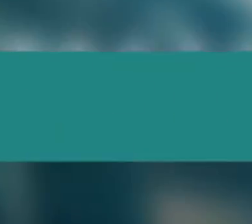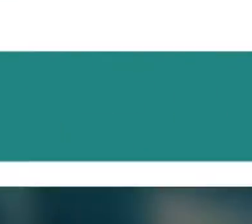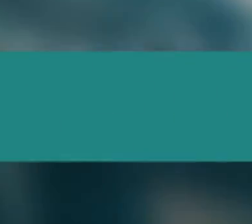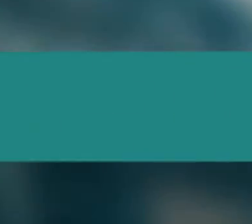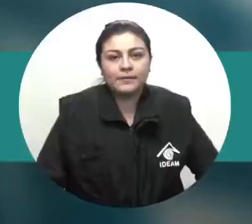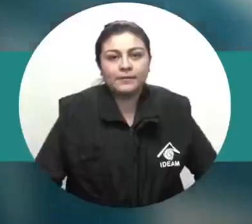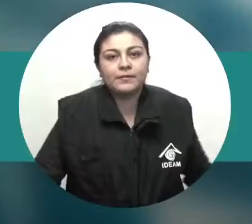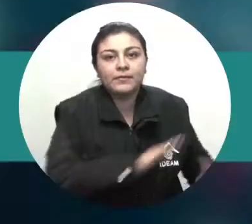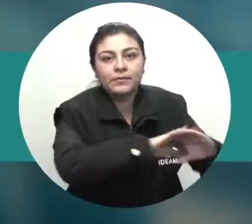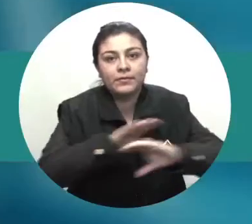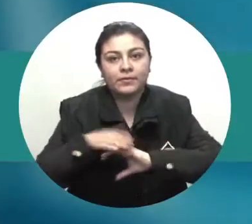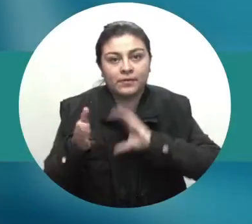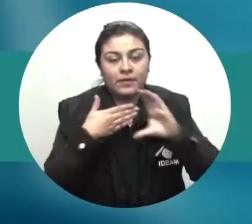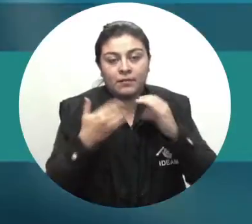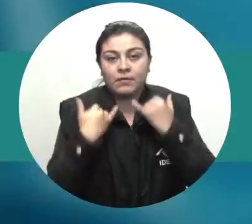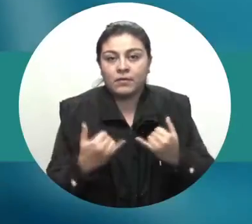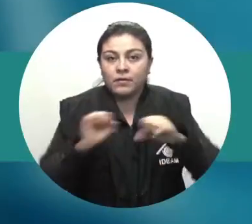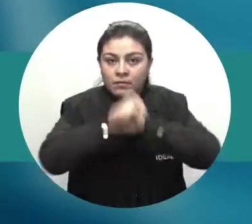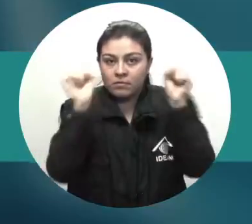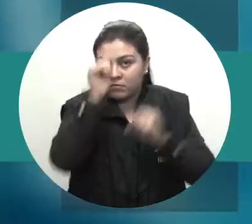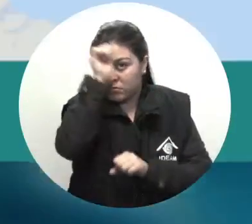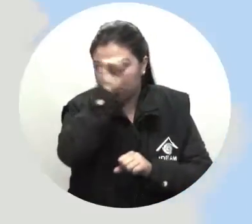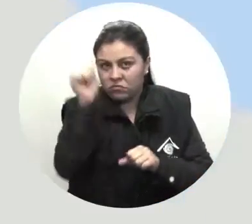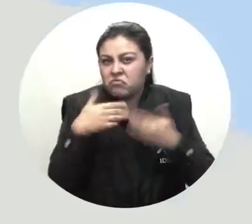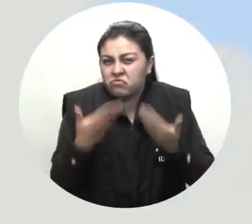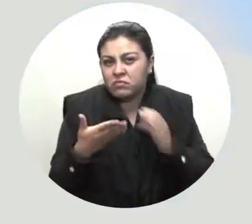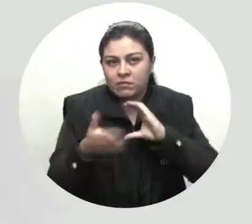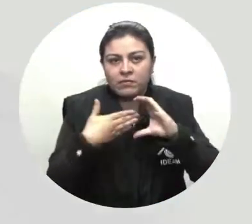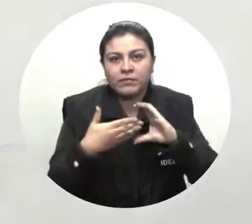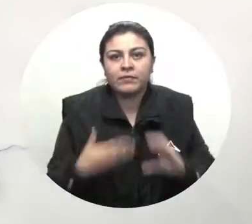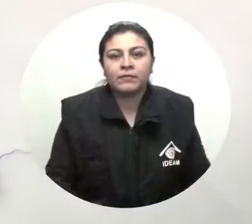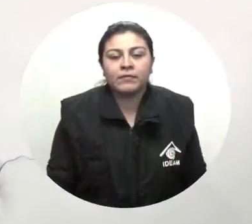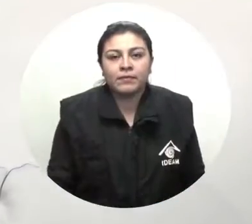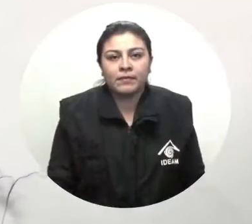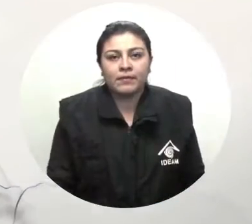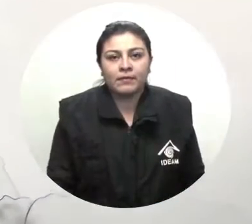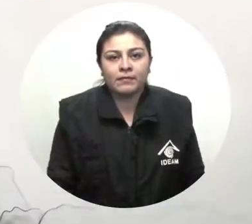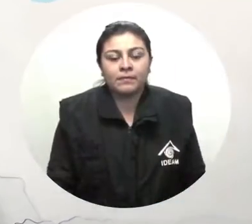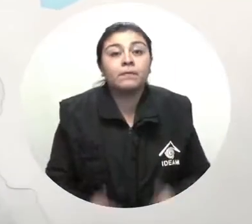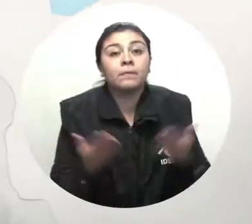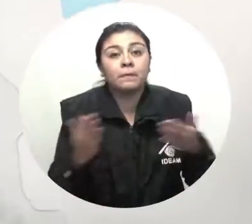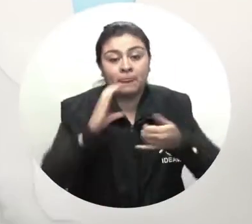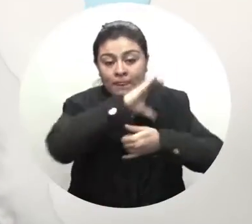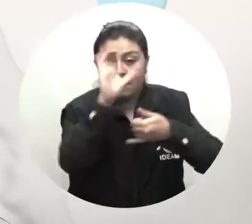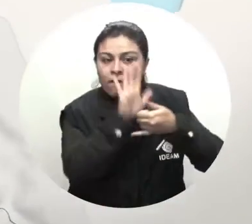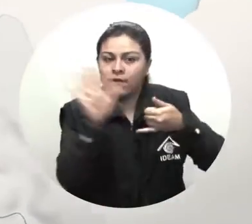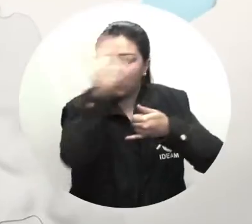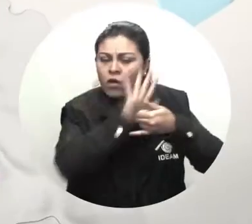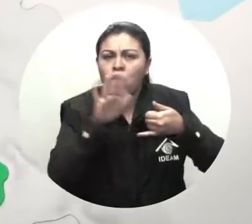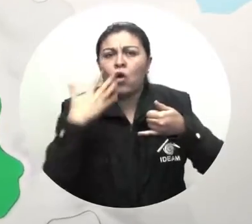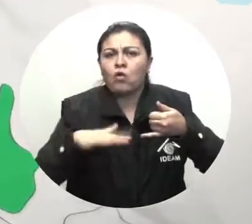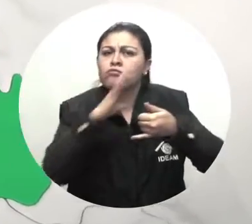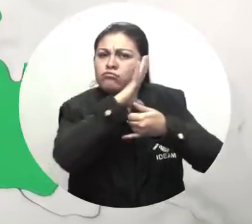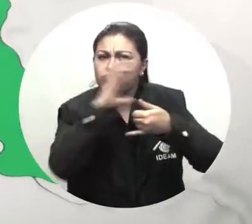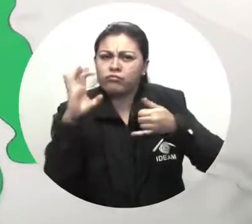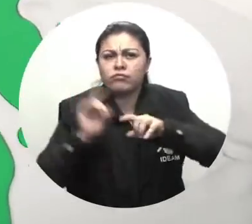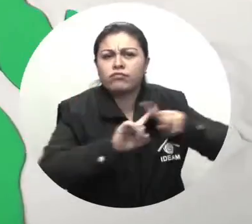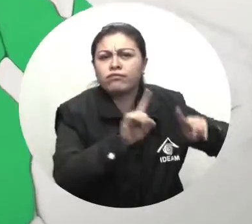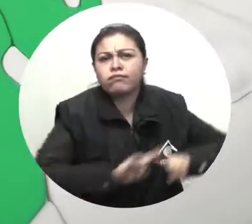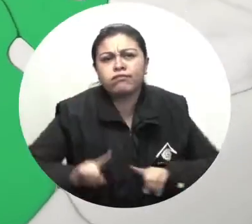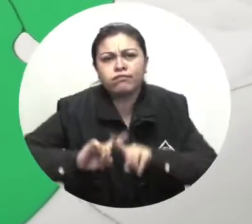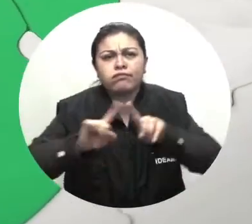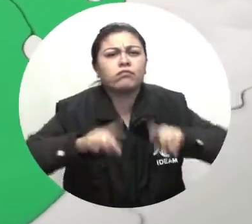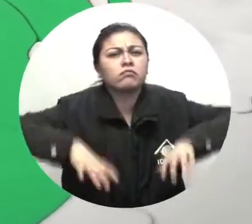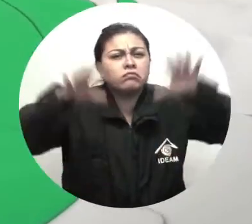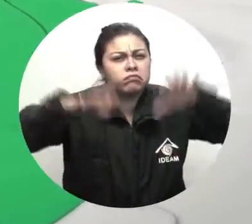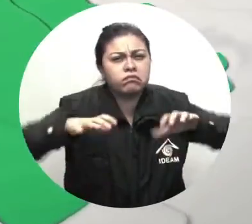Pronóstico del tiempo para la mañana del domingo En el Caribe colombiano se estima nubosidad variada con lluvias en